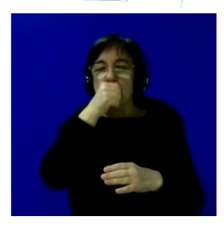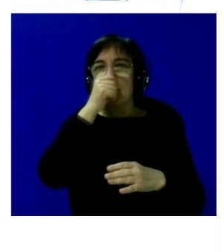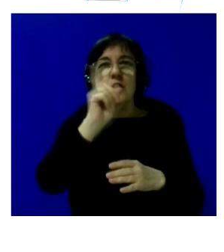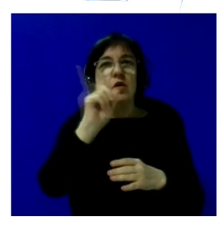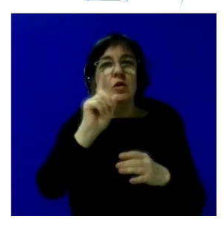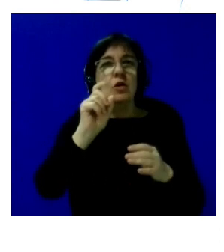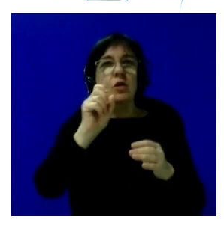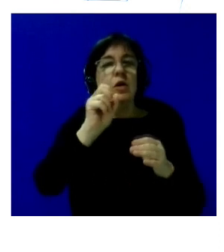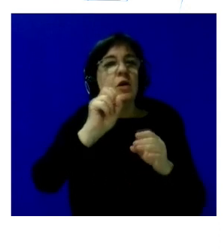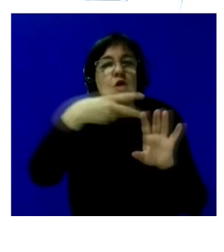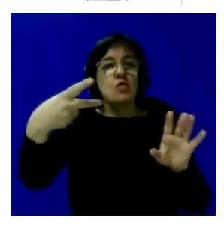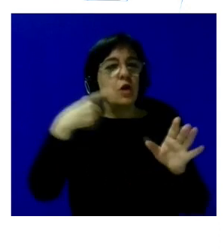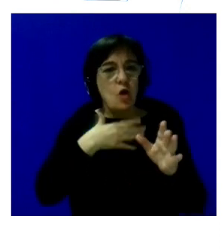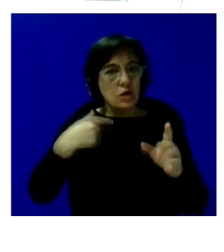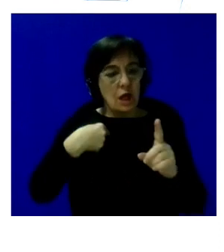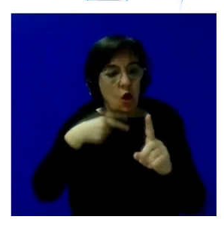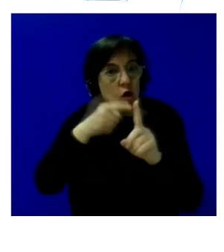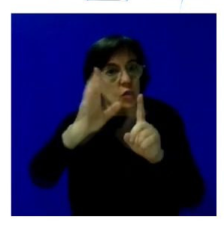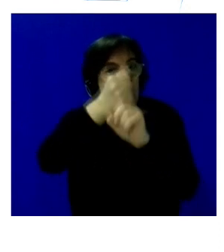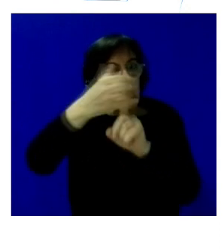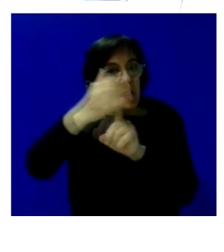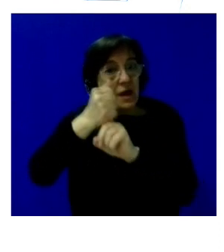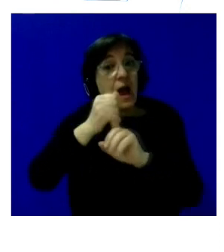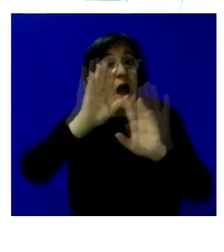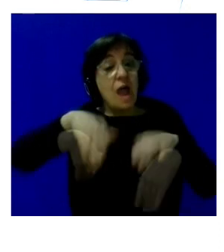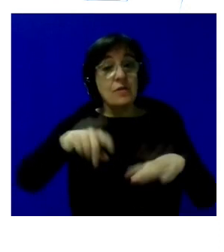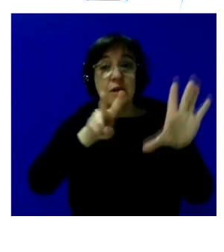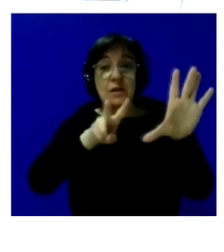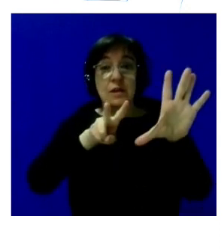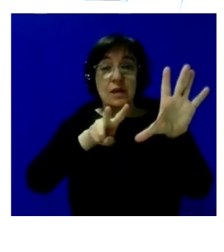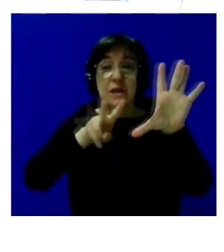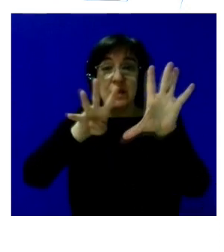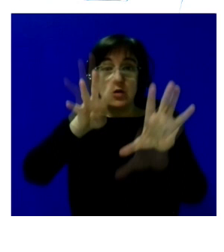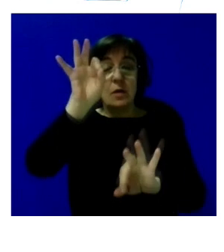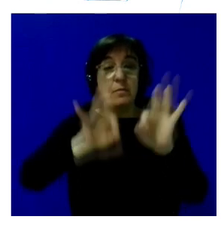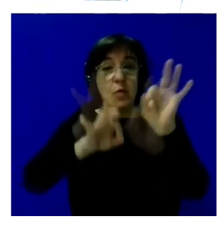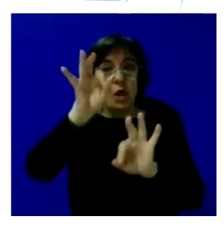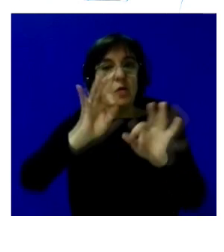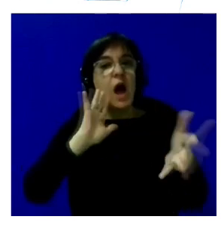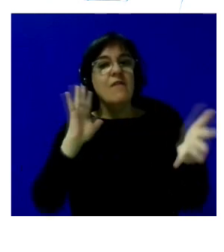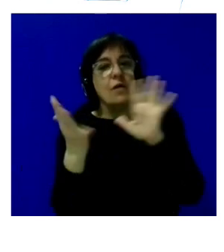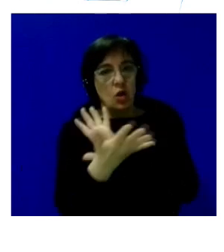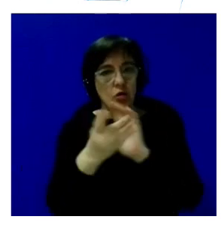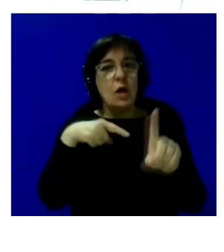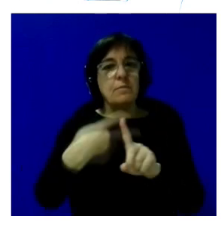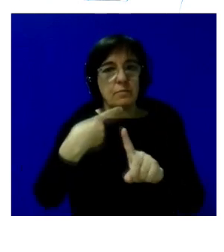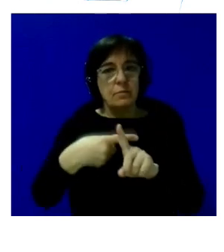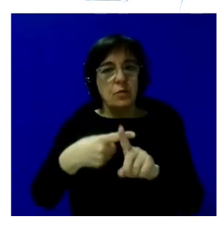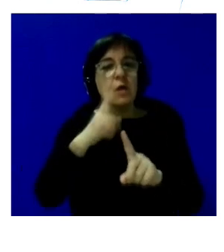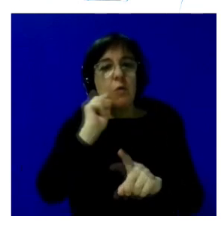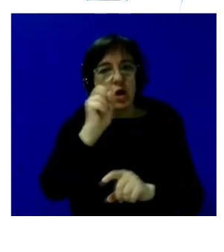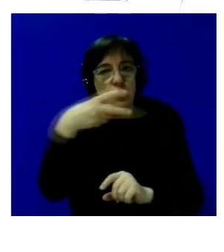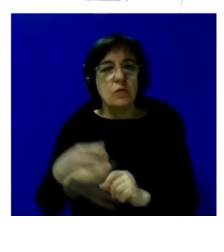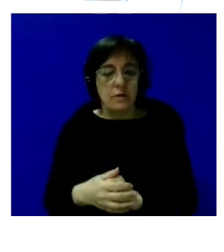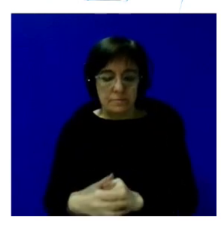heterónomos yo quiero lograr esto y resulta que un 79% ha evolucionado positivamente hacia ese resultado